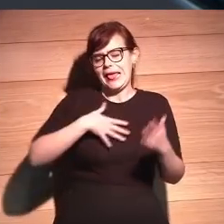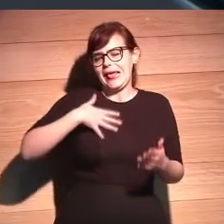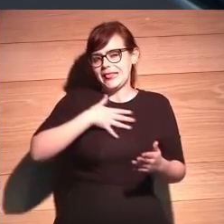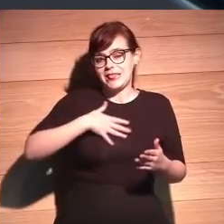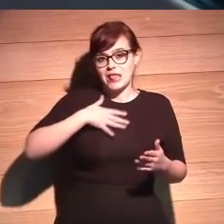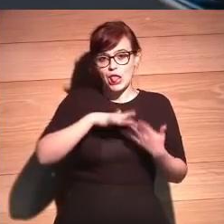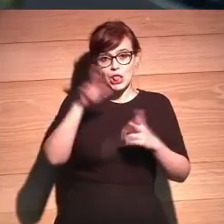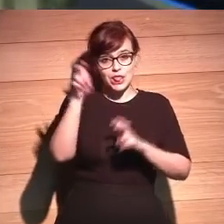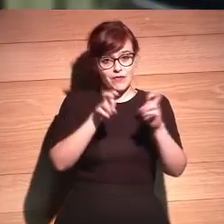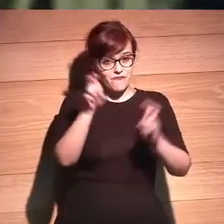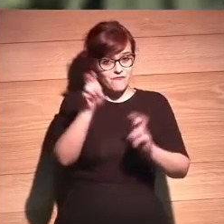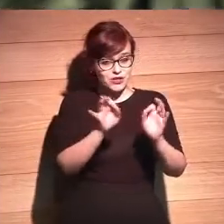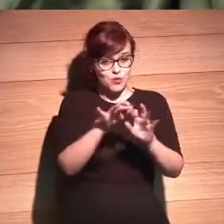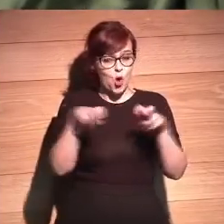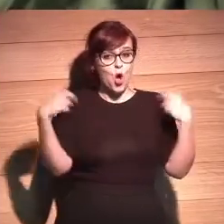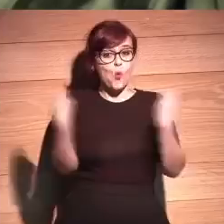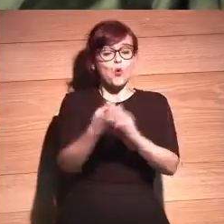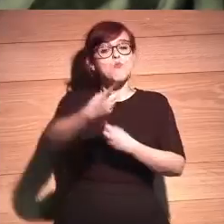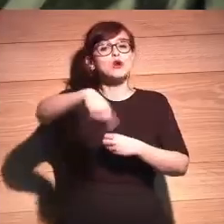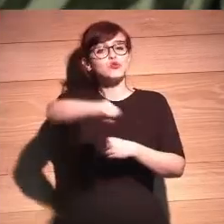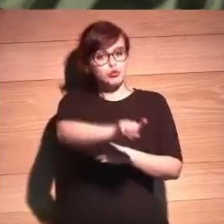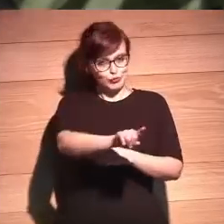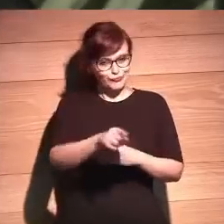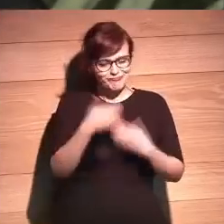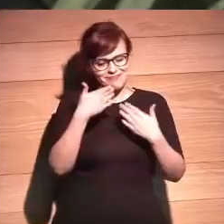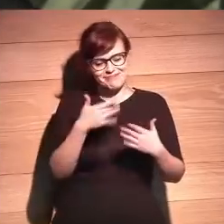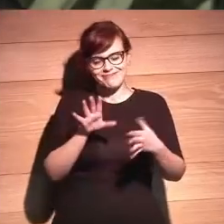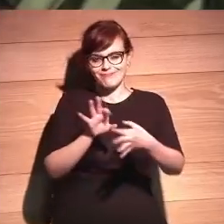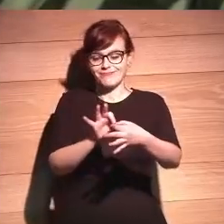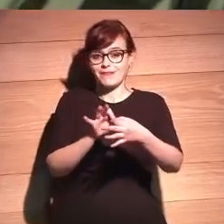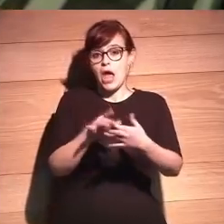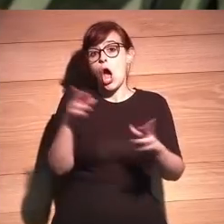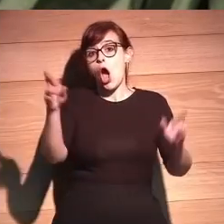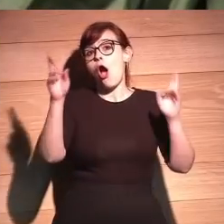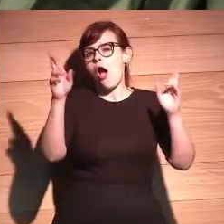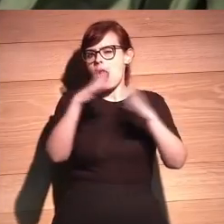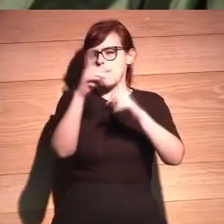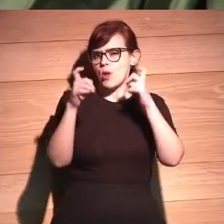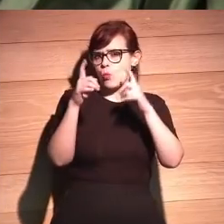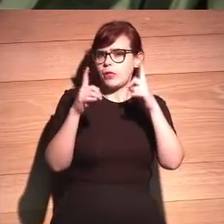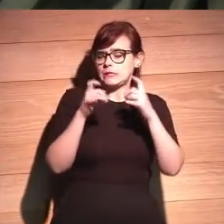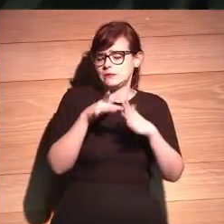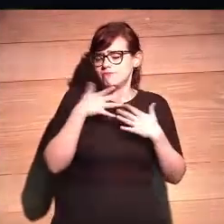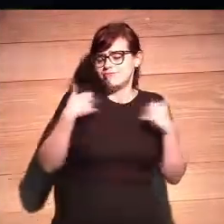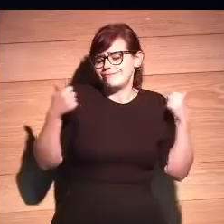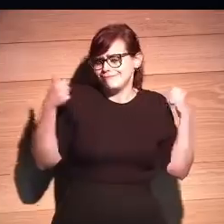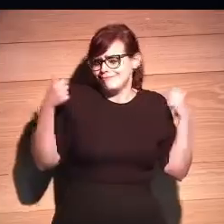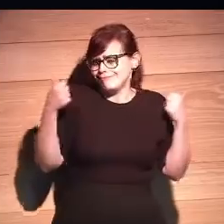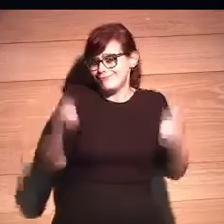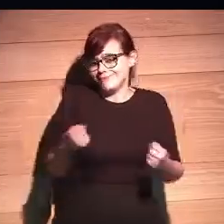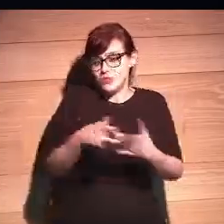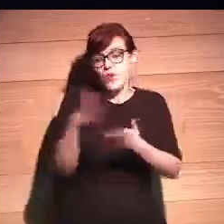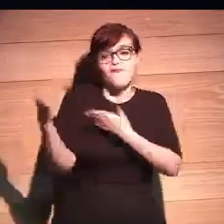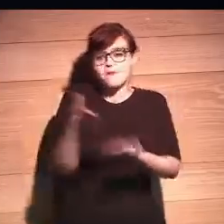Encantadísimo de estar con ustedes. Con vosotros vamos a tutelar. Y ojalá haya preguntas luego, todas las que puedan haber,